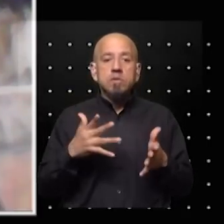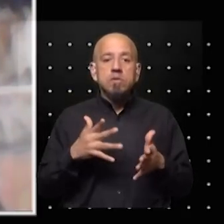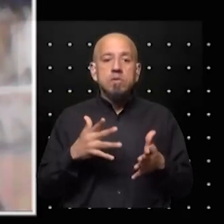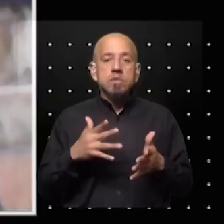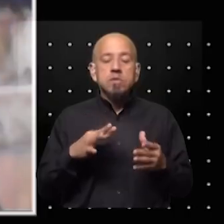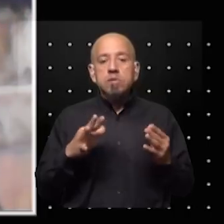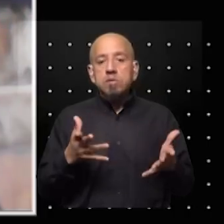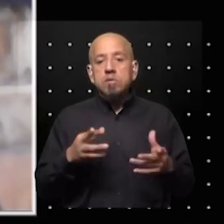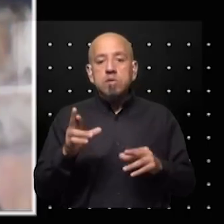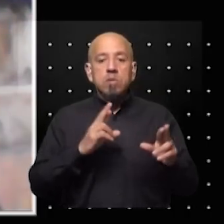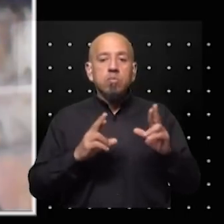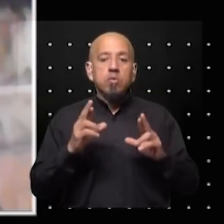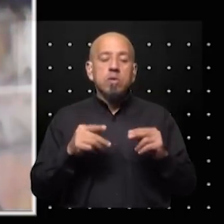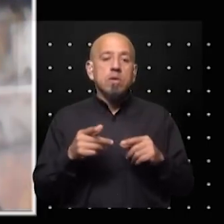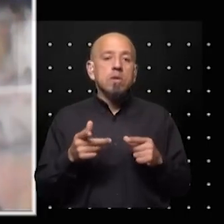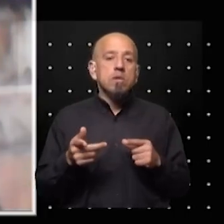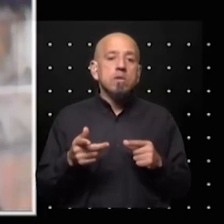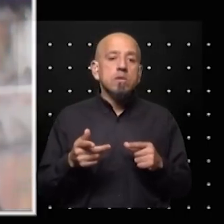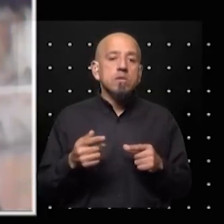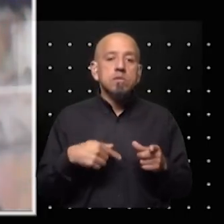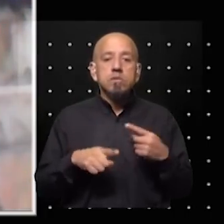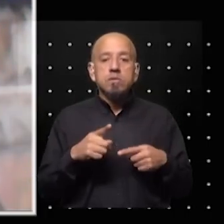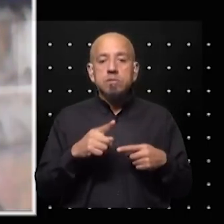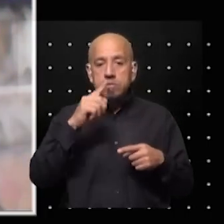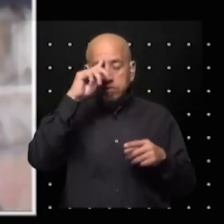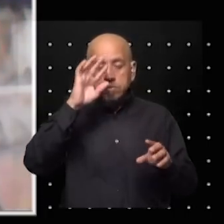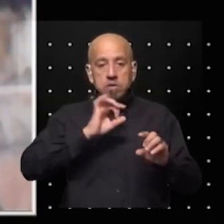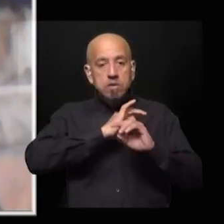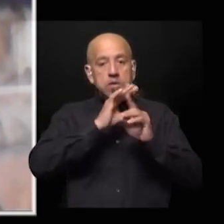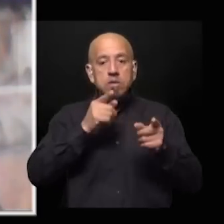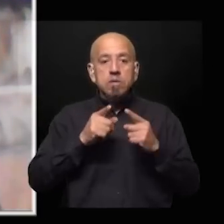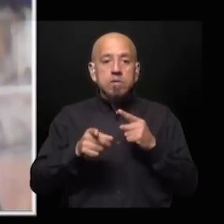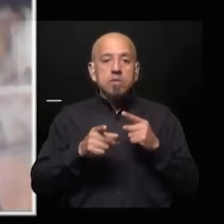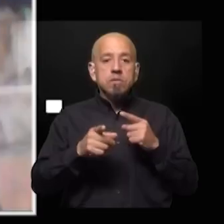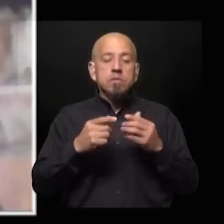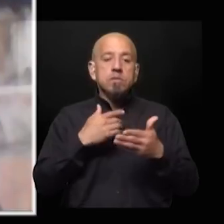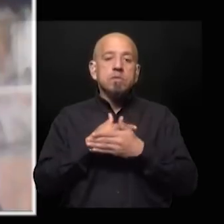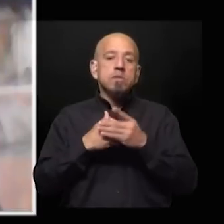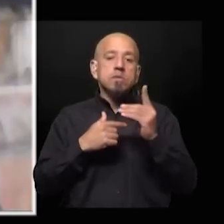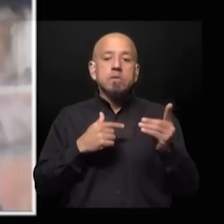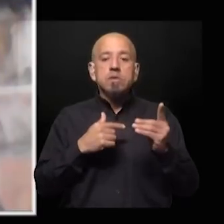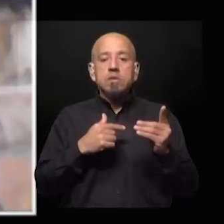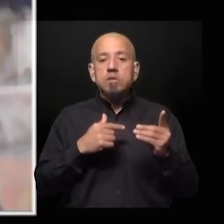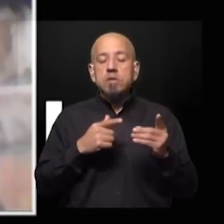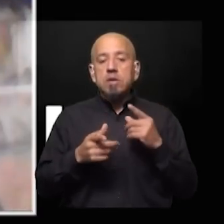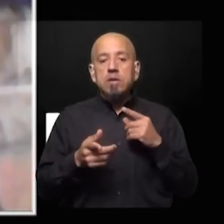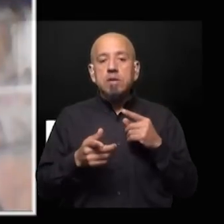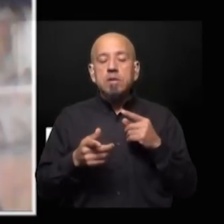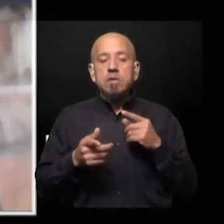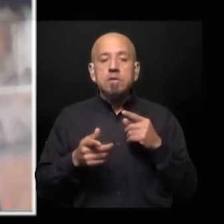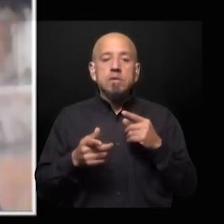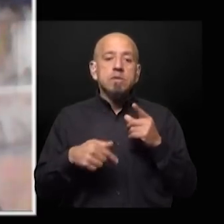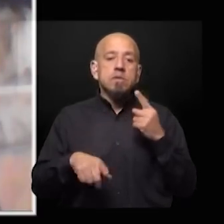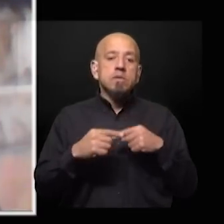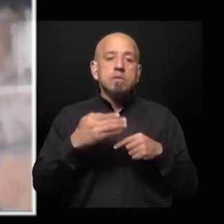contestan son los que quieren contestar y claramente dentro de esta derecha violenta la parte más violenta